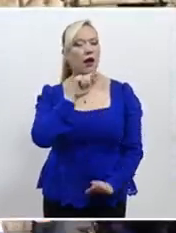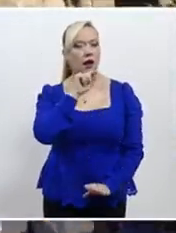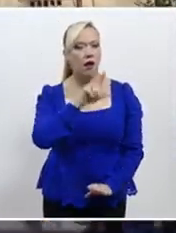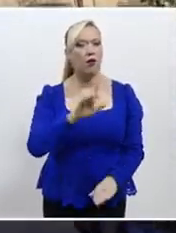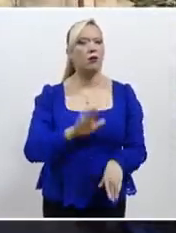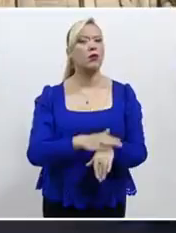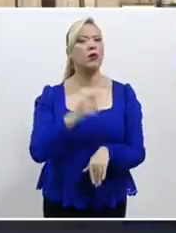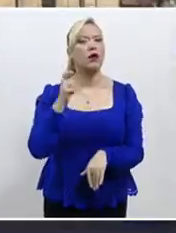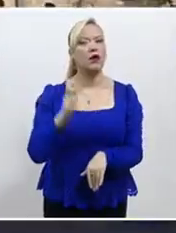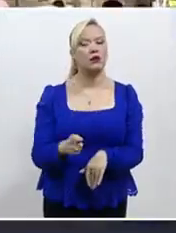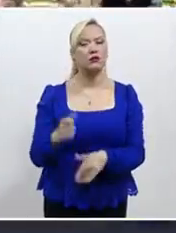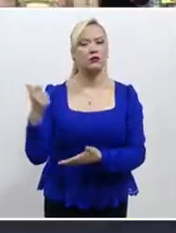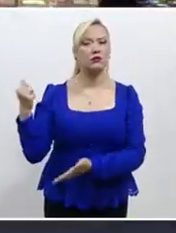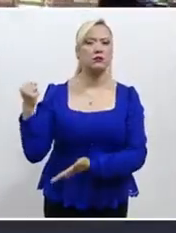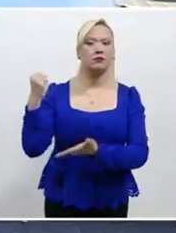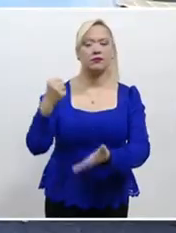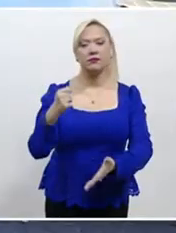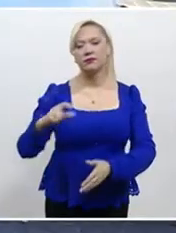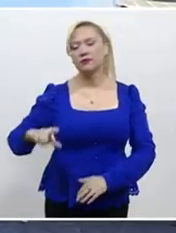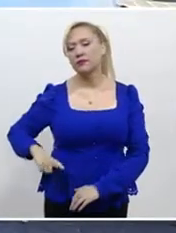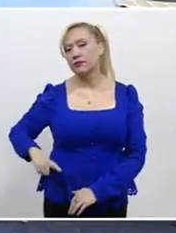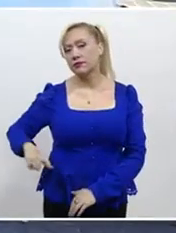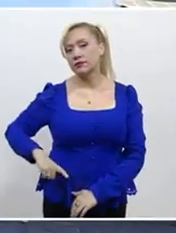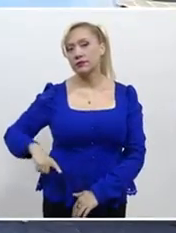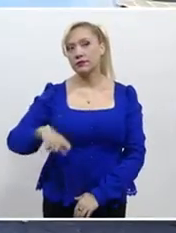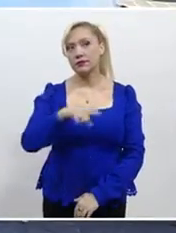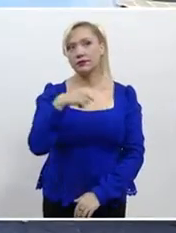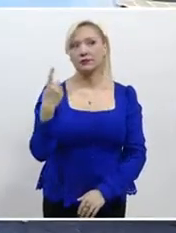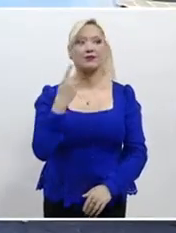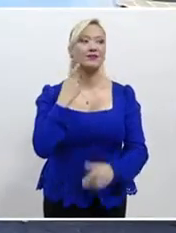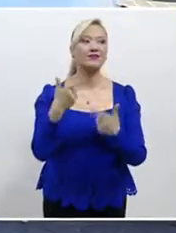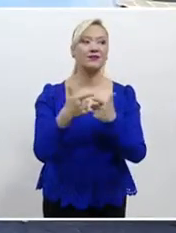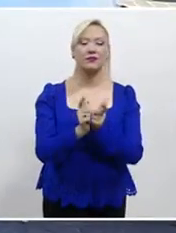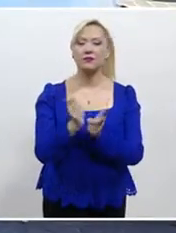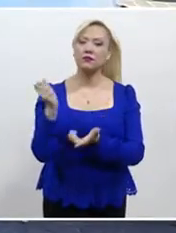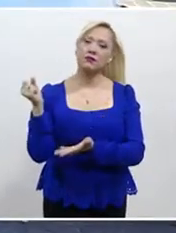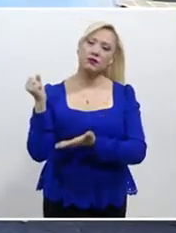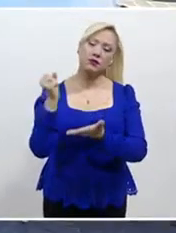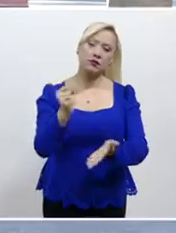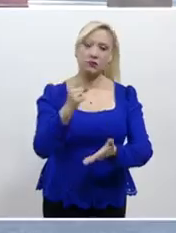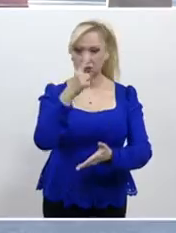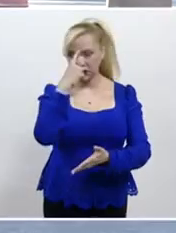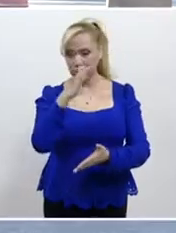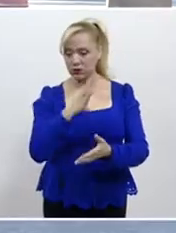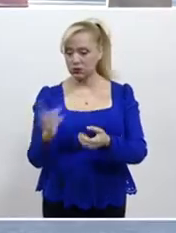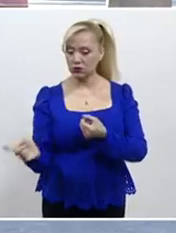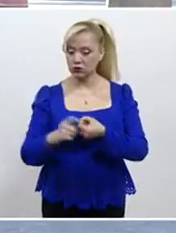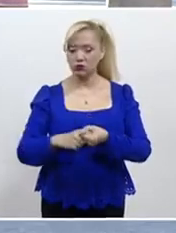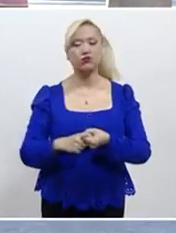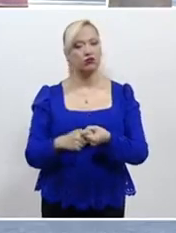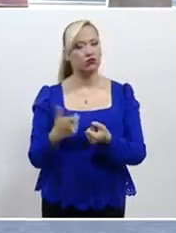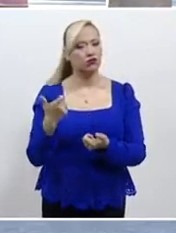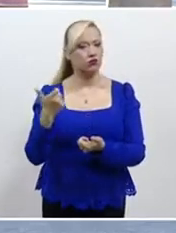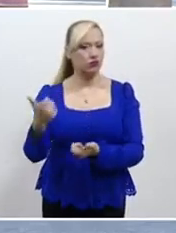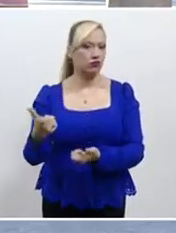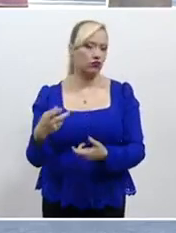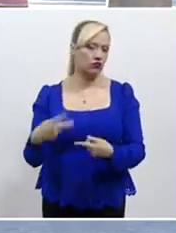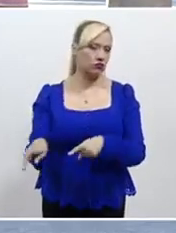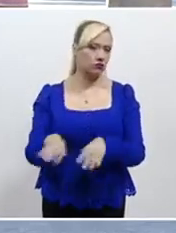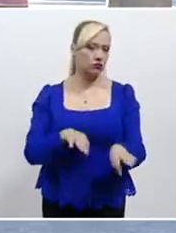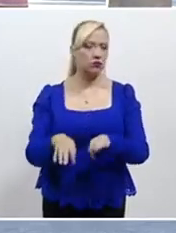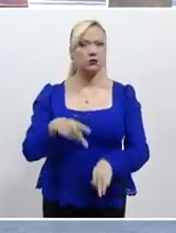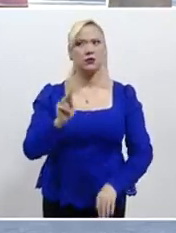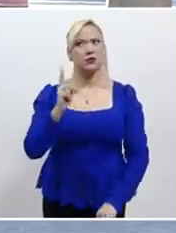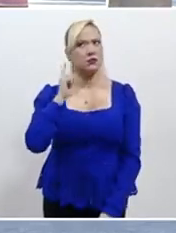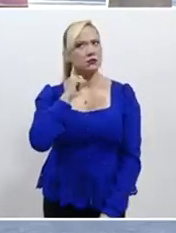incrementa el financiamiento público a los partidos políticos nacionales con registro local. El Pleno descartó que la medida vaya